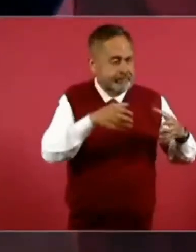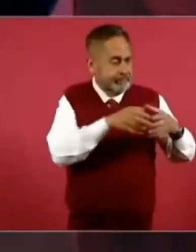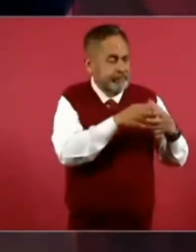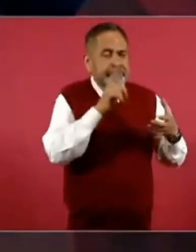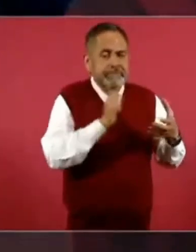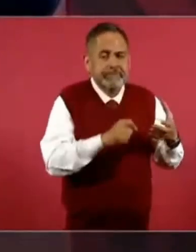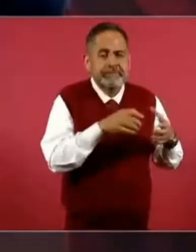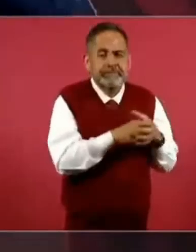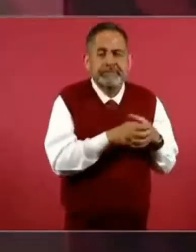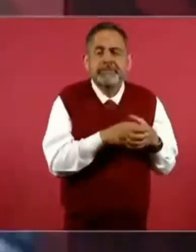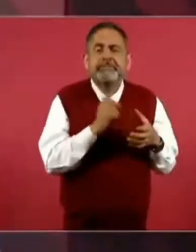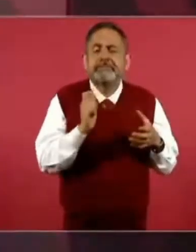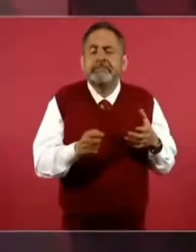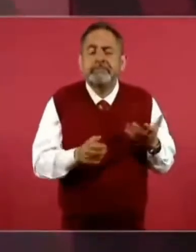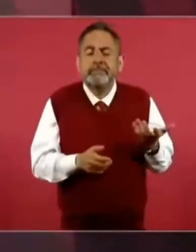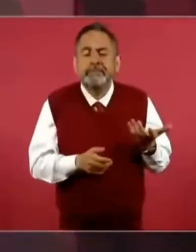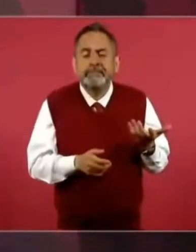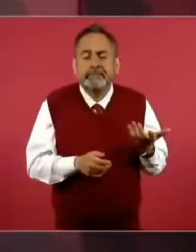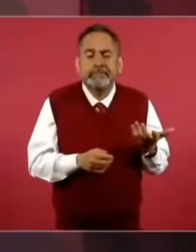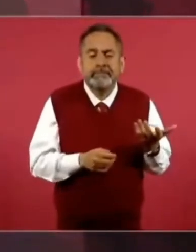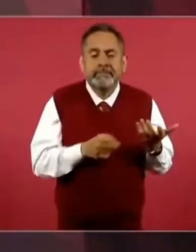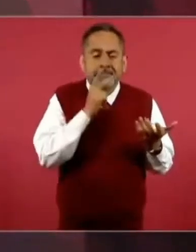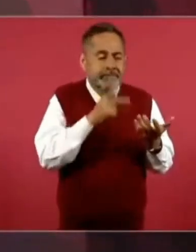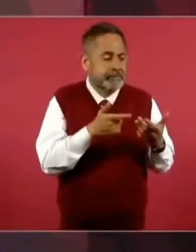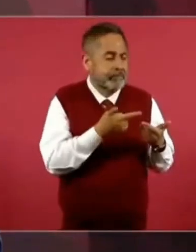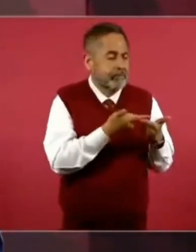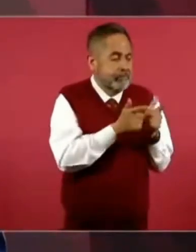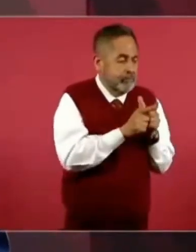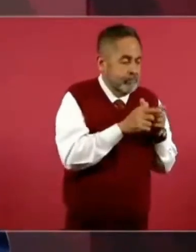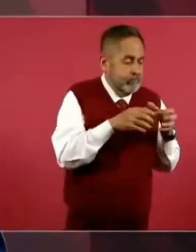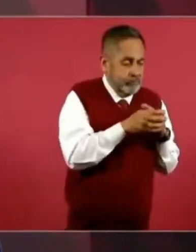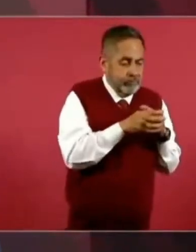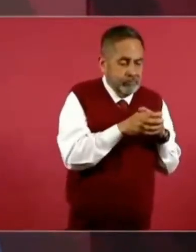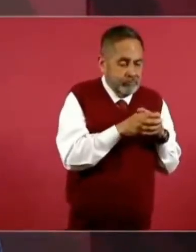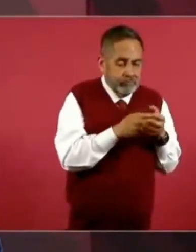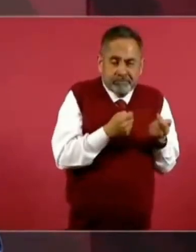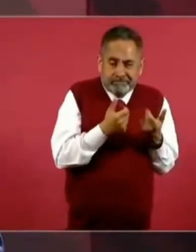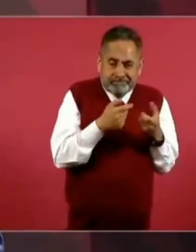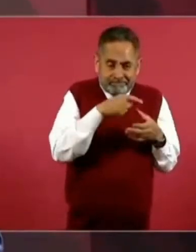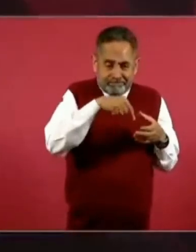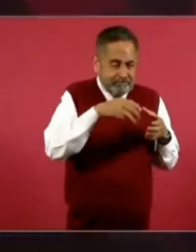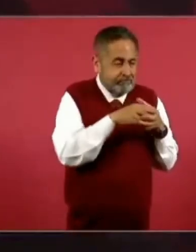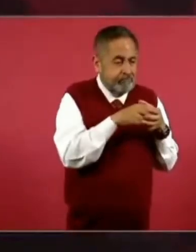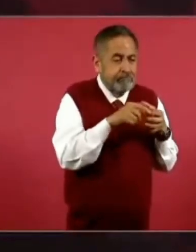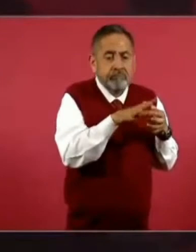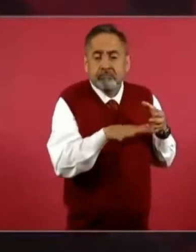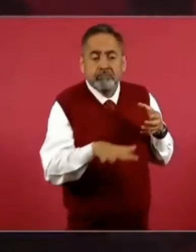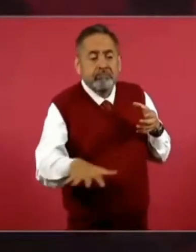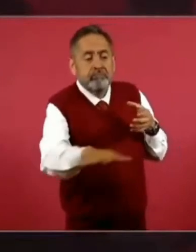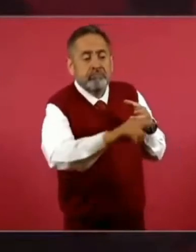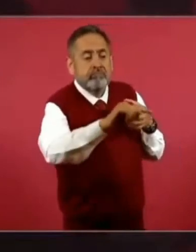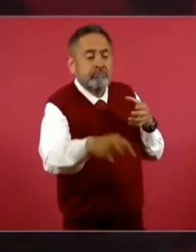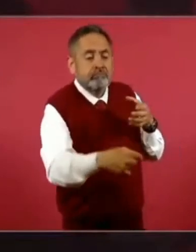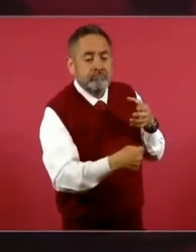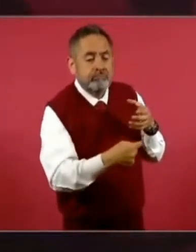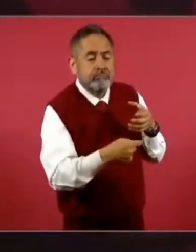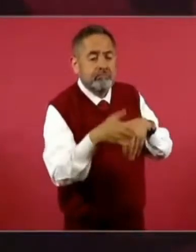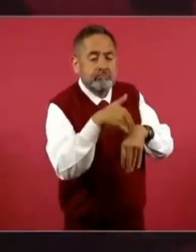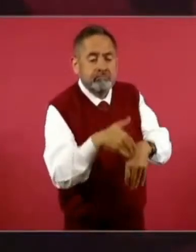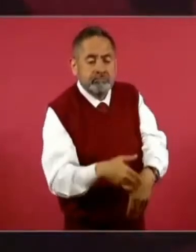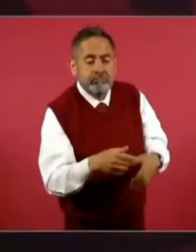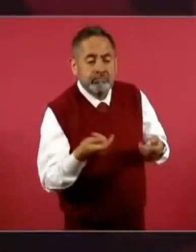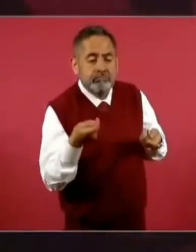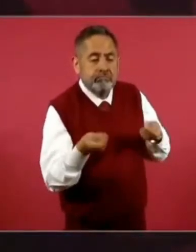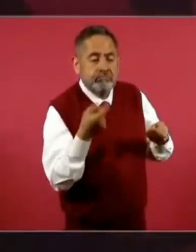es el gobierno al servicio de una minoría, para decirlo con más